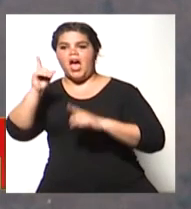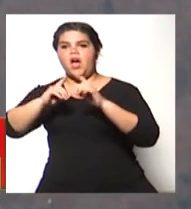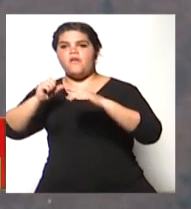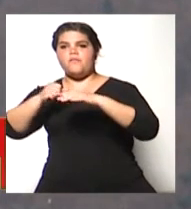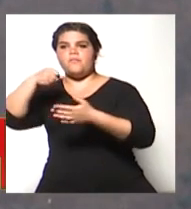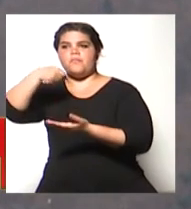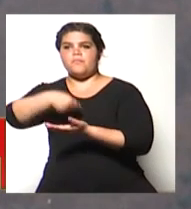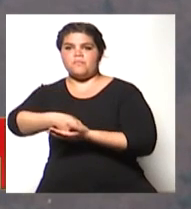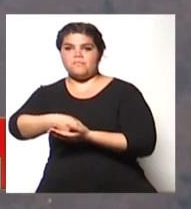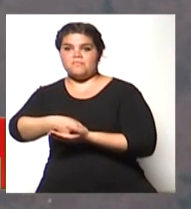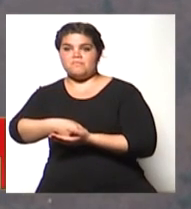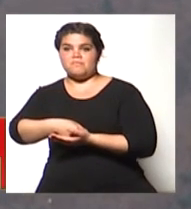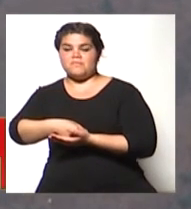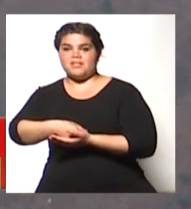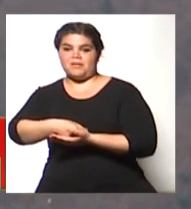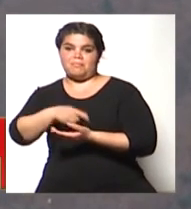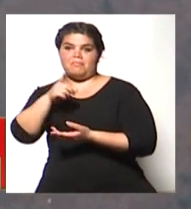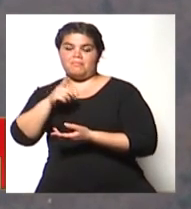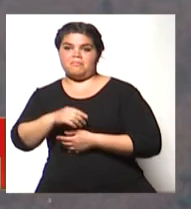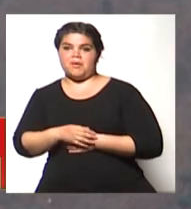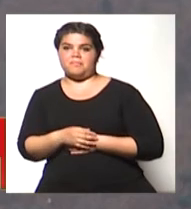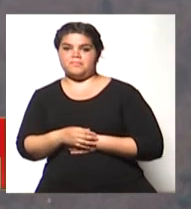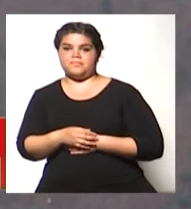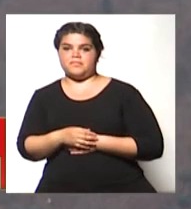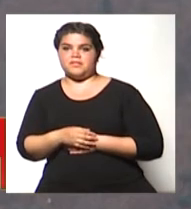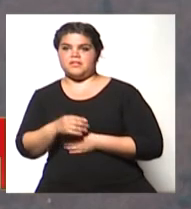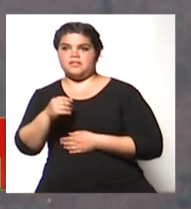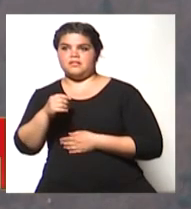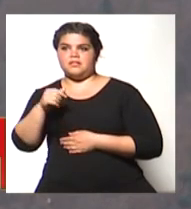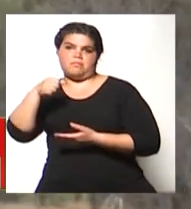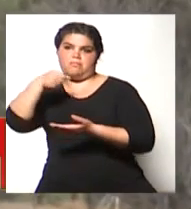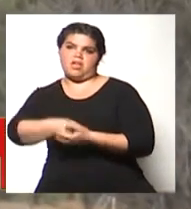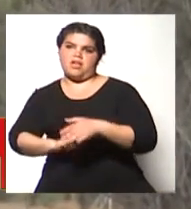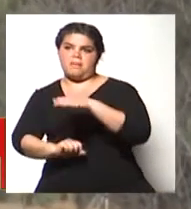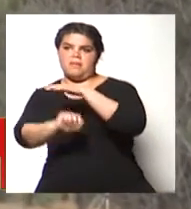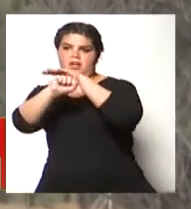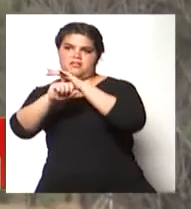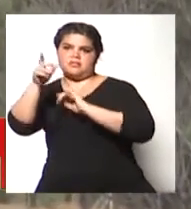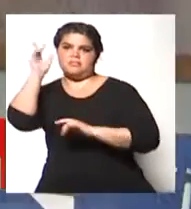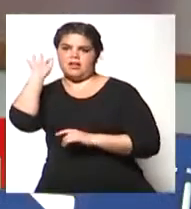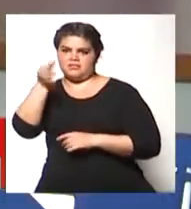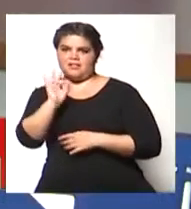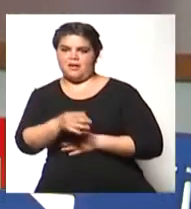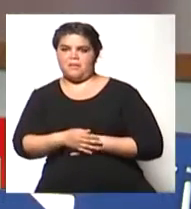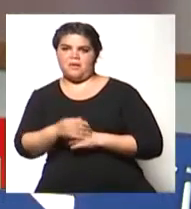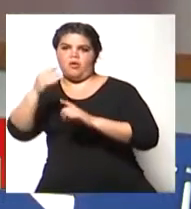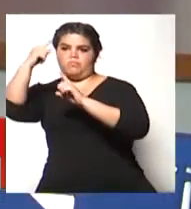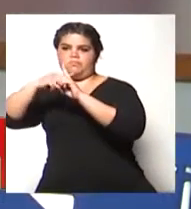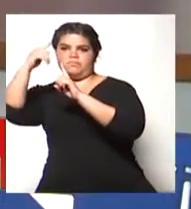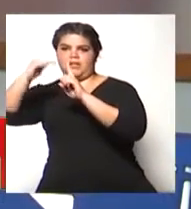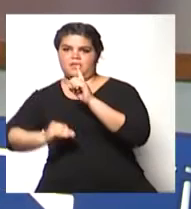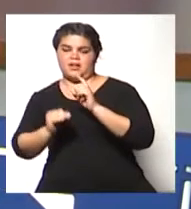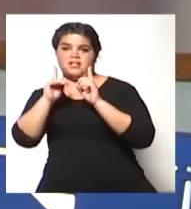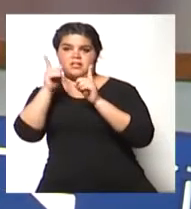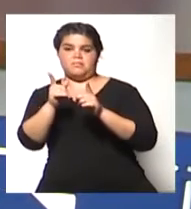algo de 19 la máxima y 7 la mínima. Juan Carlos, le agradecemos por la charla. No, no, al